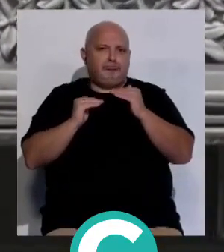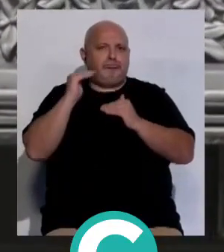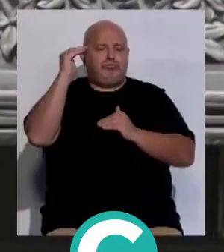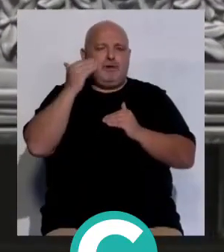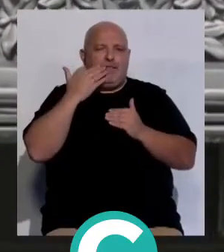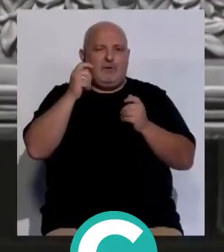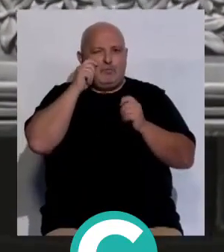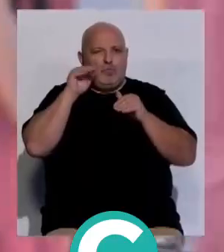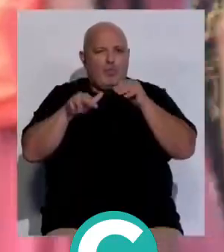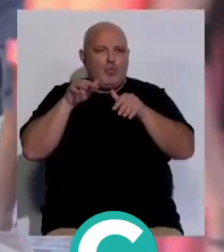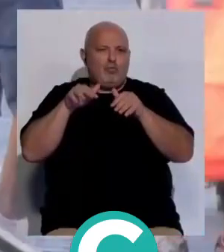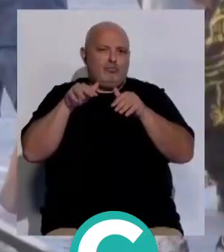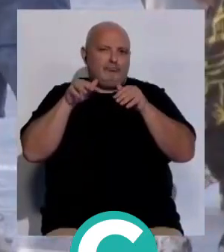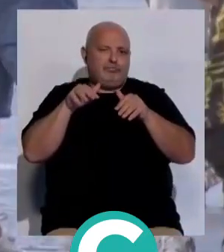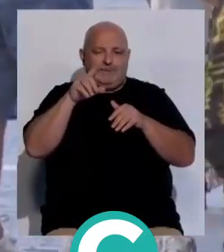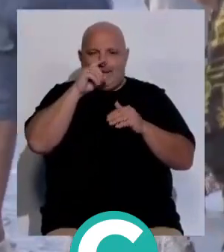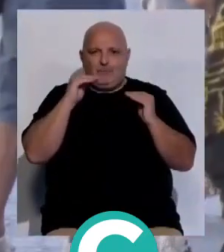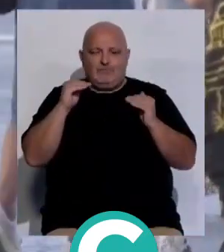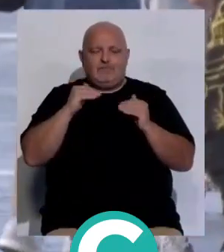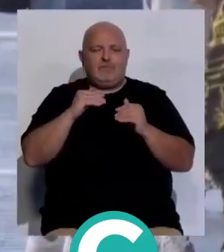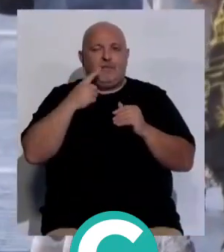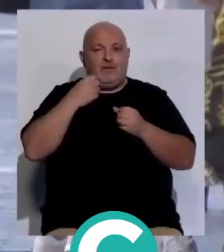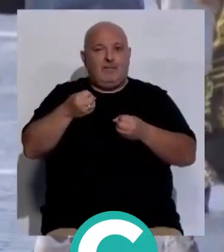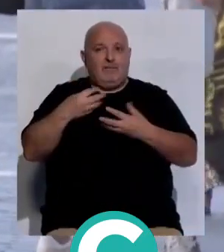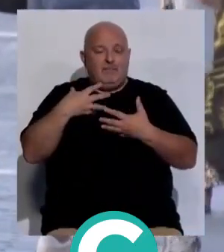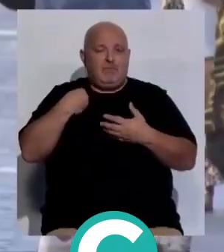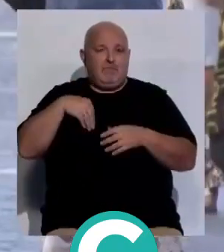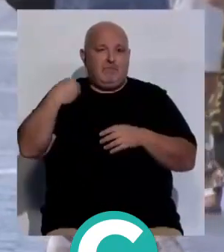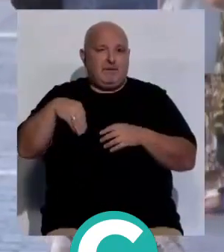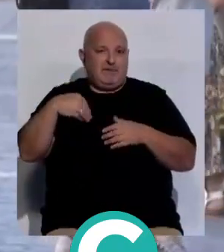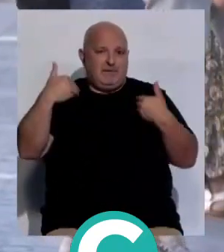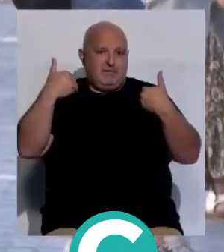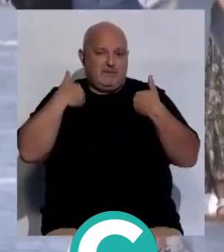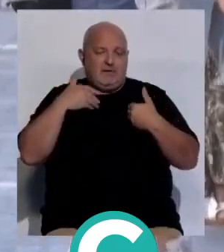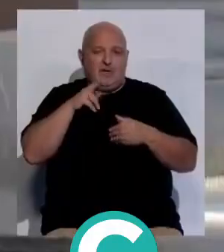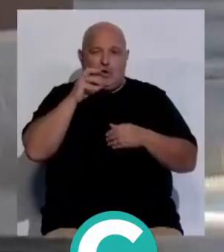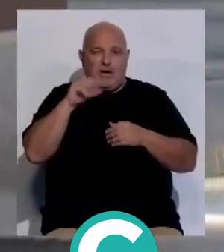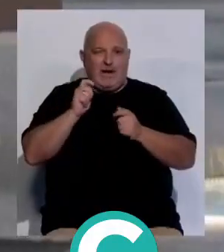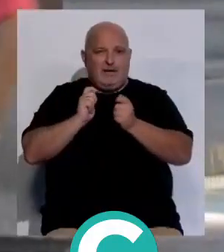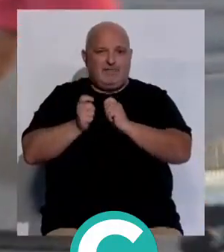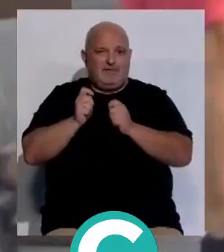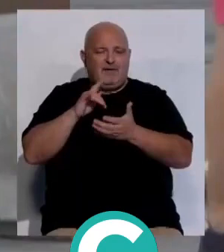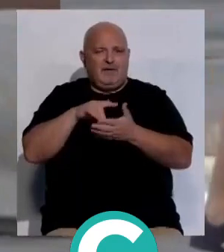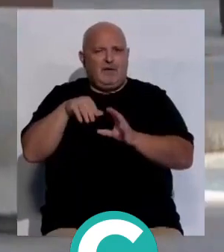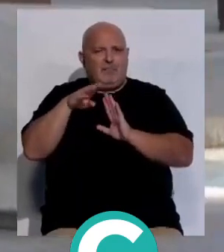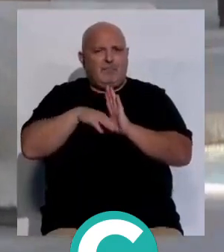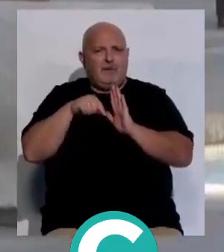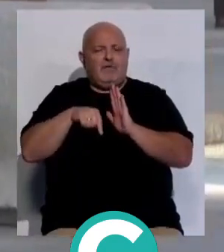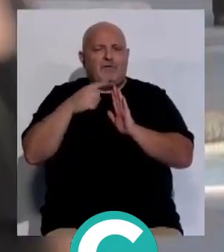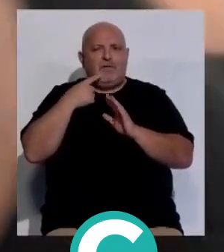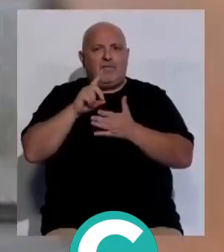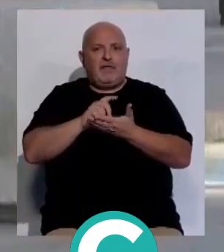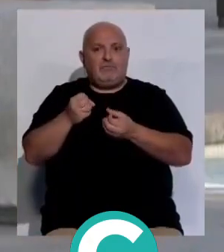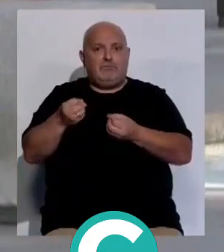del mercado turístico a lo largo de este año. Según ha valorado el presidente de la patronal hostelera en una entrevista en Onda Cádiz, los datos